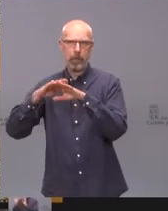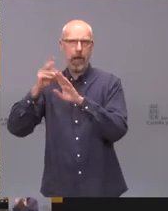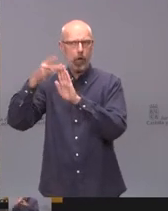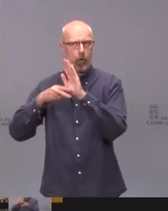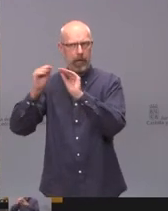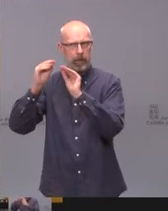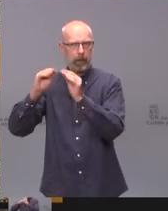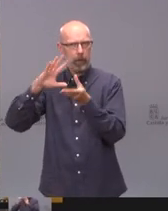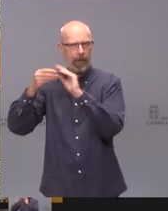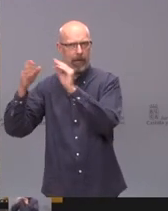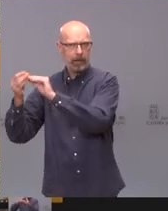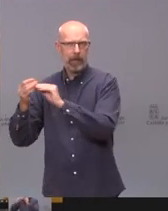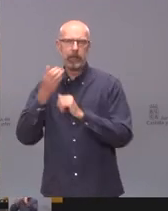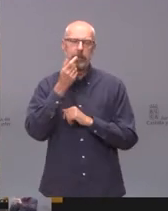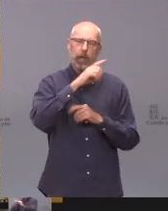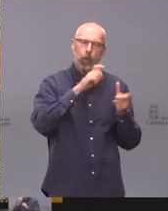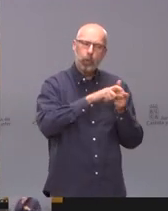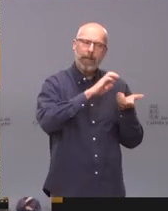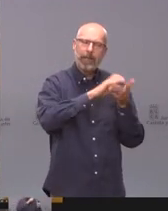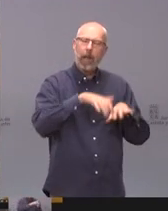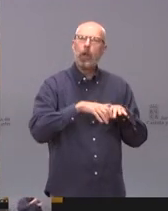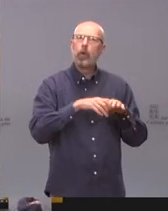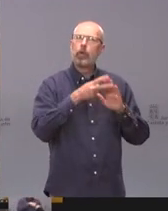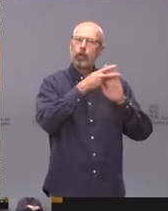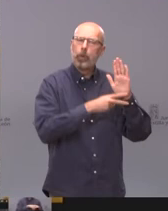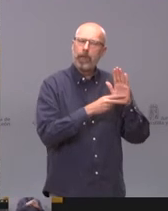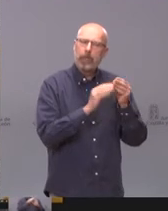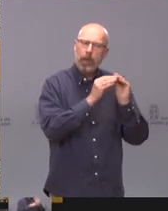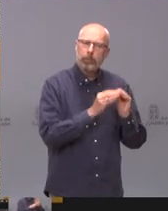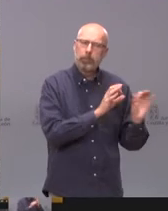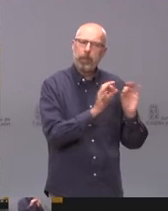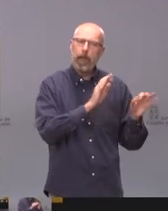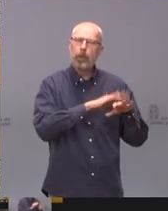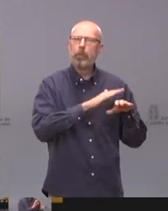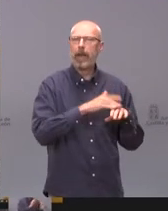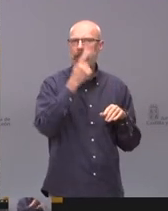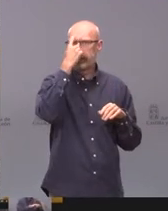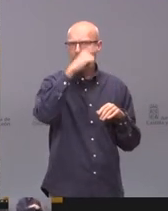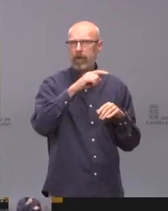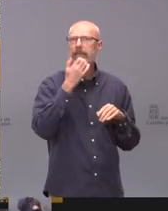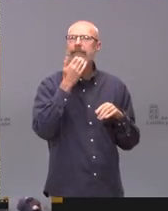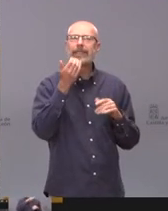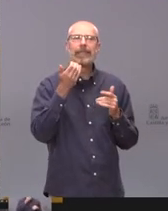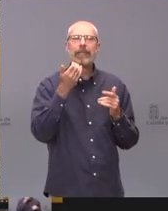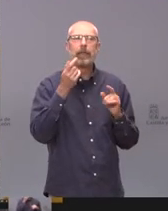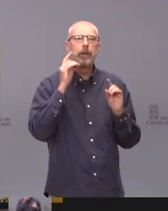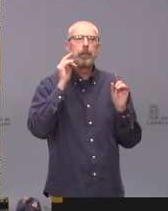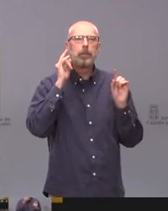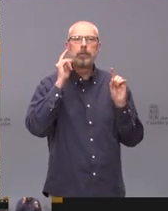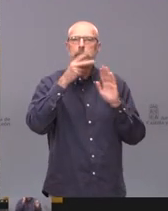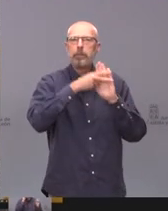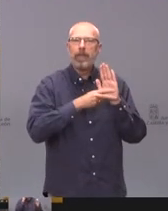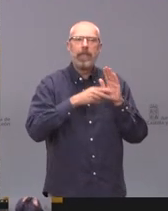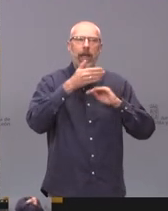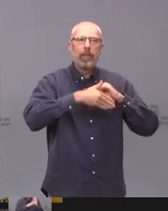tomar medidas restrictivas más allá del fin del estado de alarma, pues la justicia tenga menos problemas en darles el visto bueno. Muchas